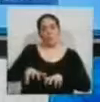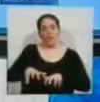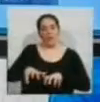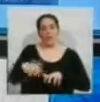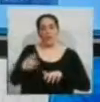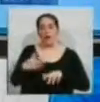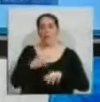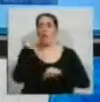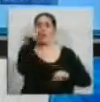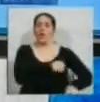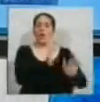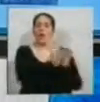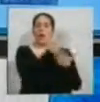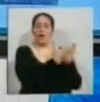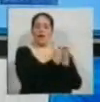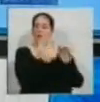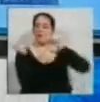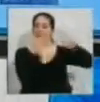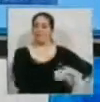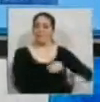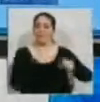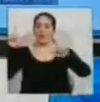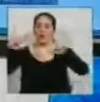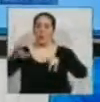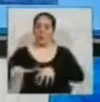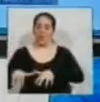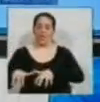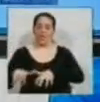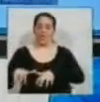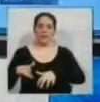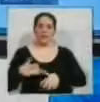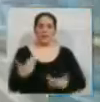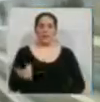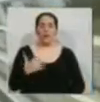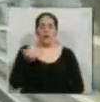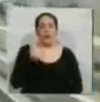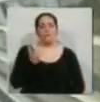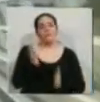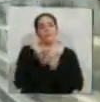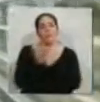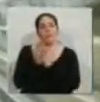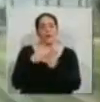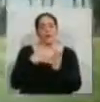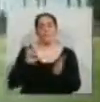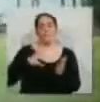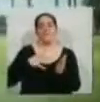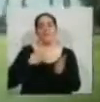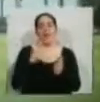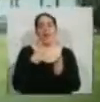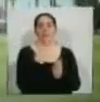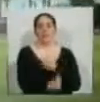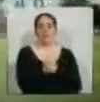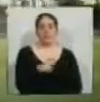un presupuesto asignado para la compra de libros que no han adquirido por el momento. El sistema es así. Cada dos